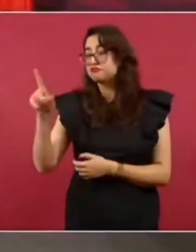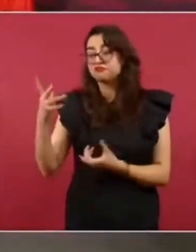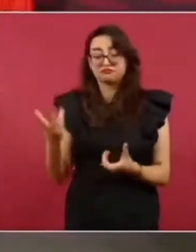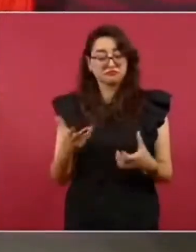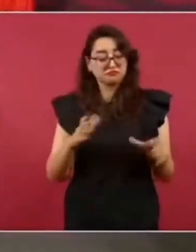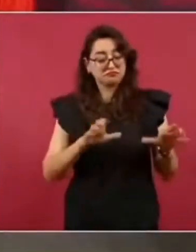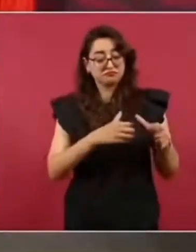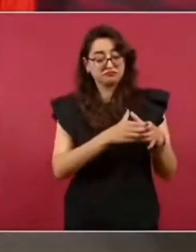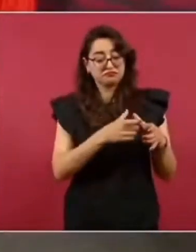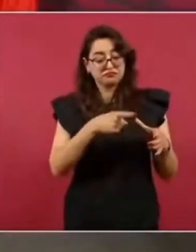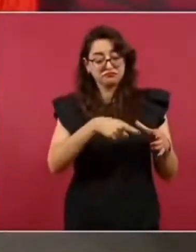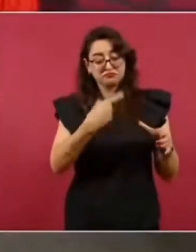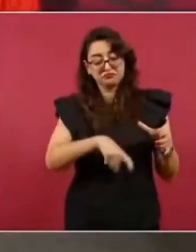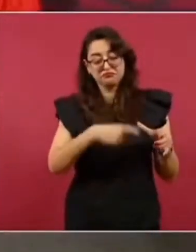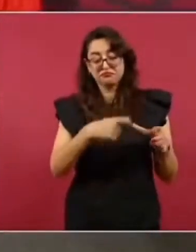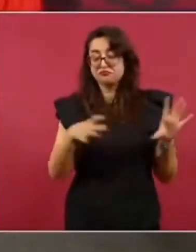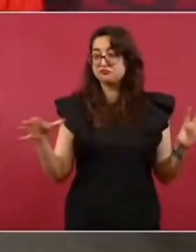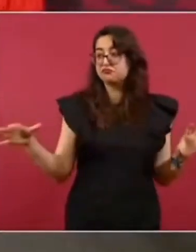minoría.